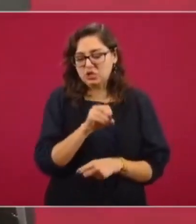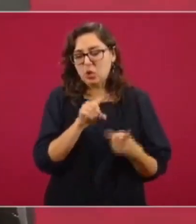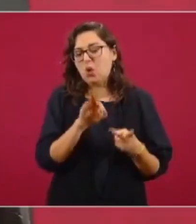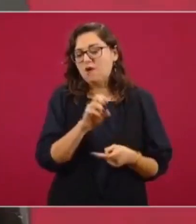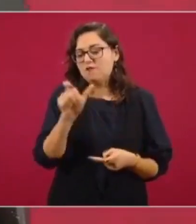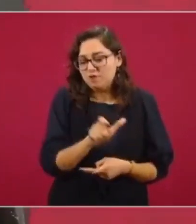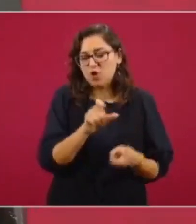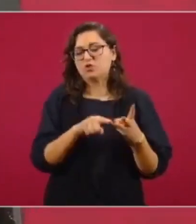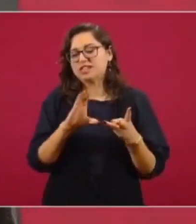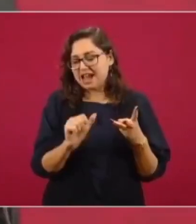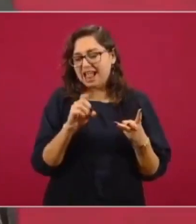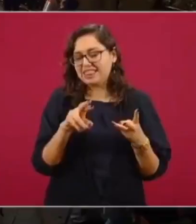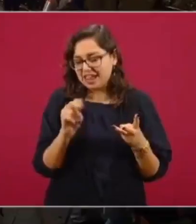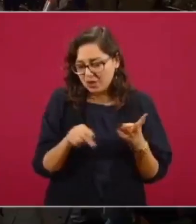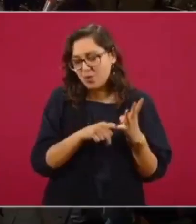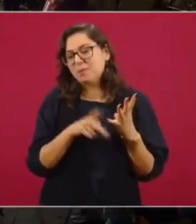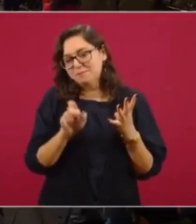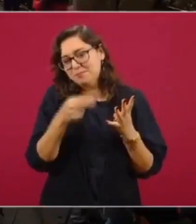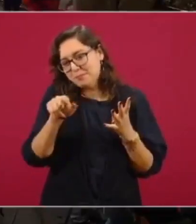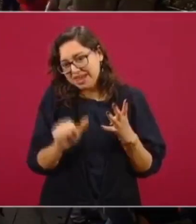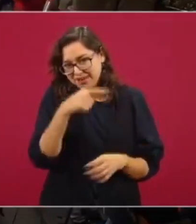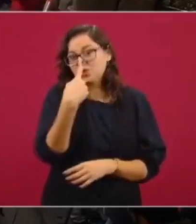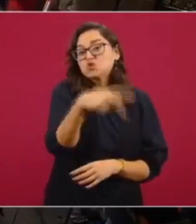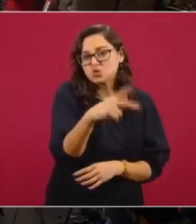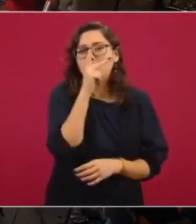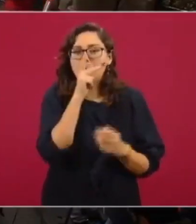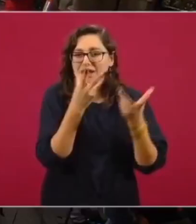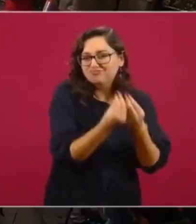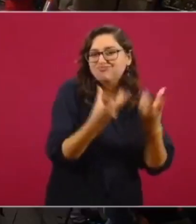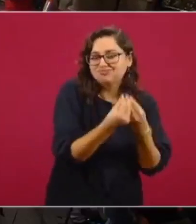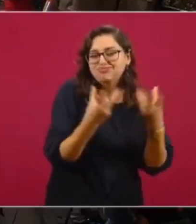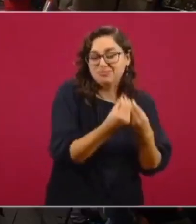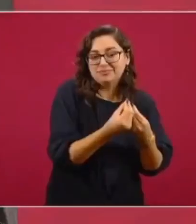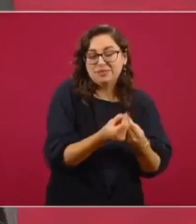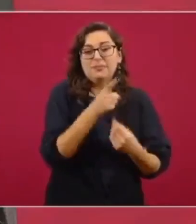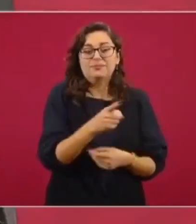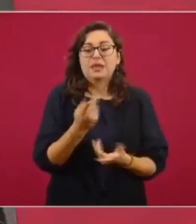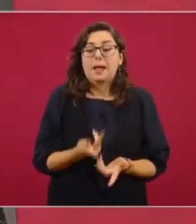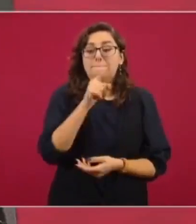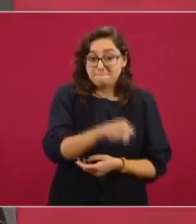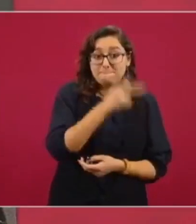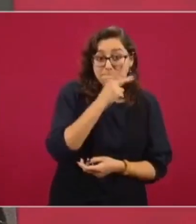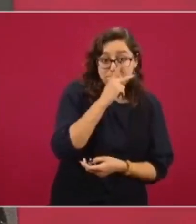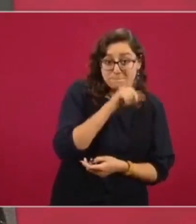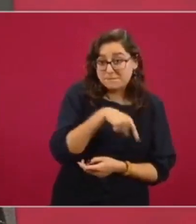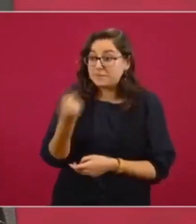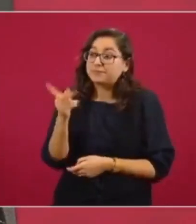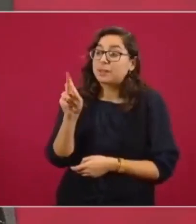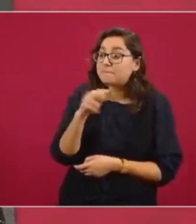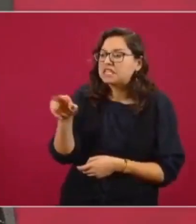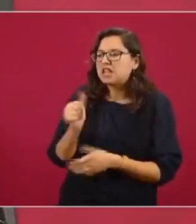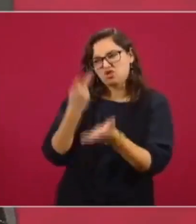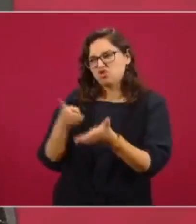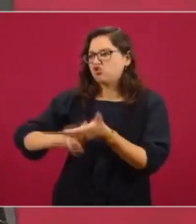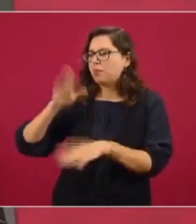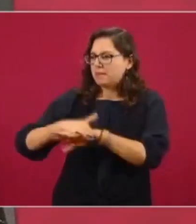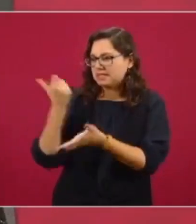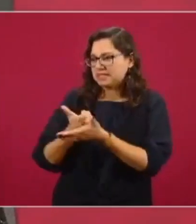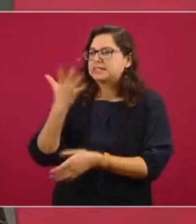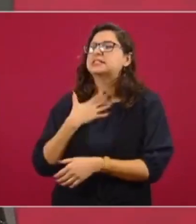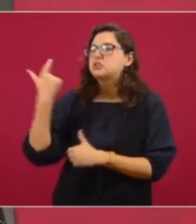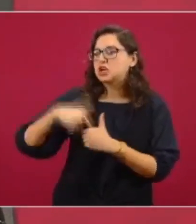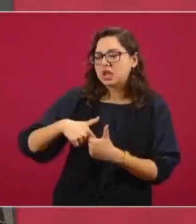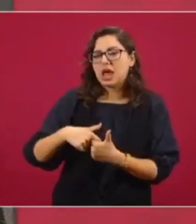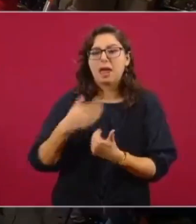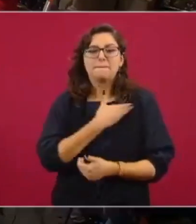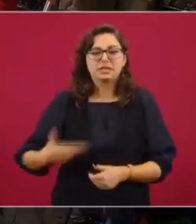Calderón, con Peña Nieto. El papá le recomendó a Peña que aumentara al doble la gasolina y